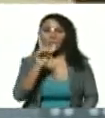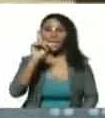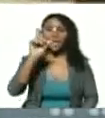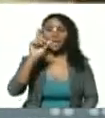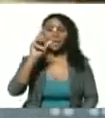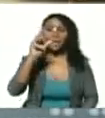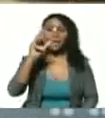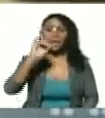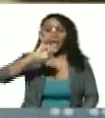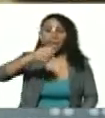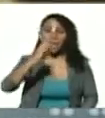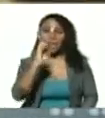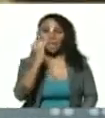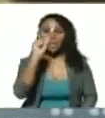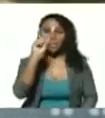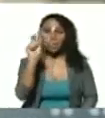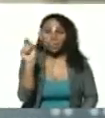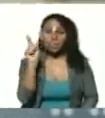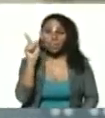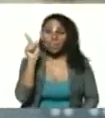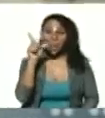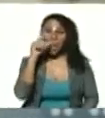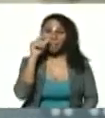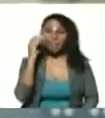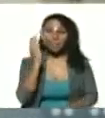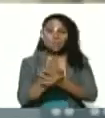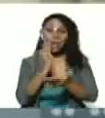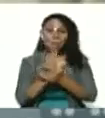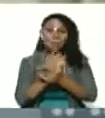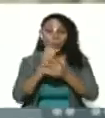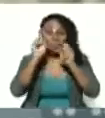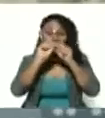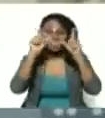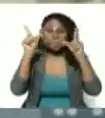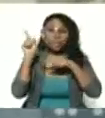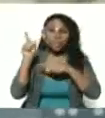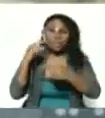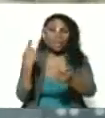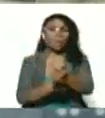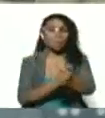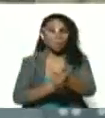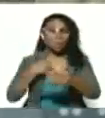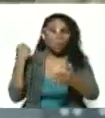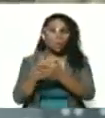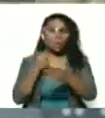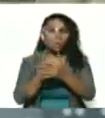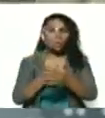hablan con admiración de ese compañero, de ese hermano de lucha.